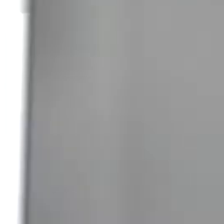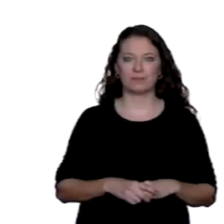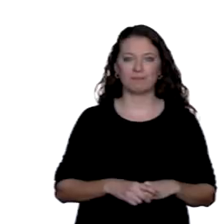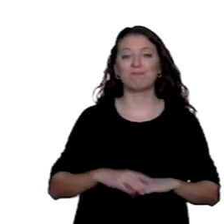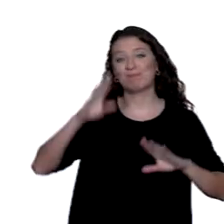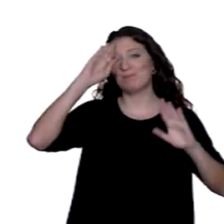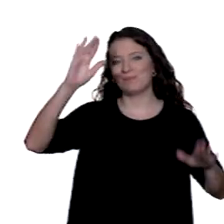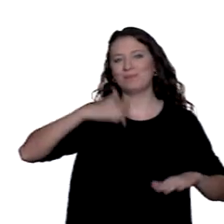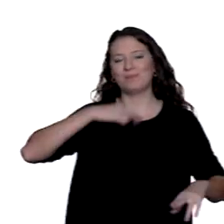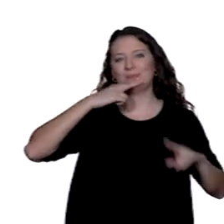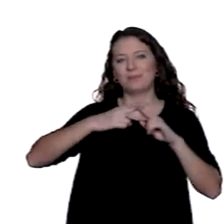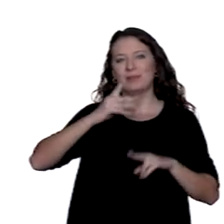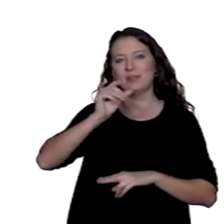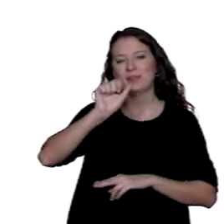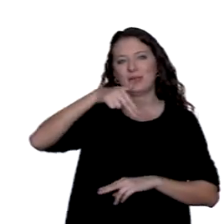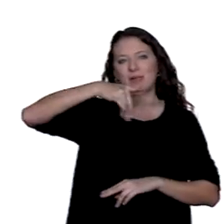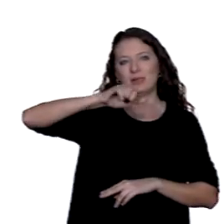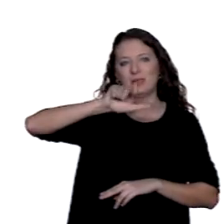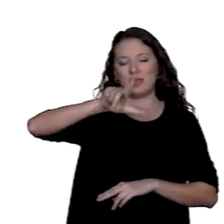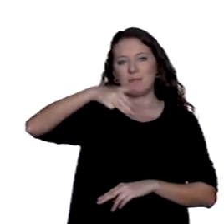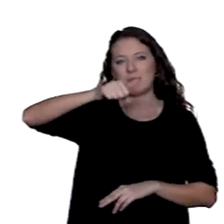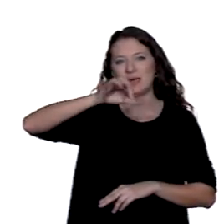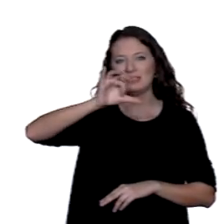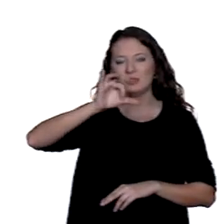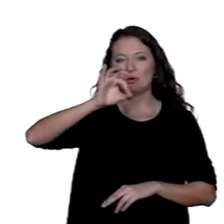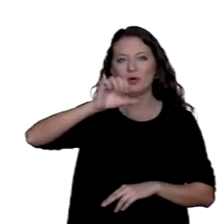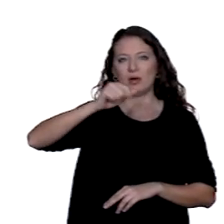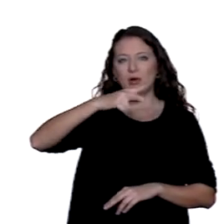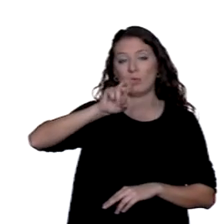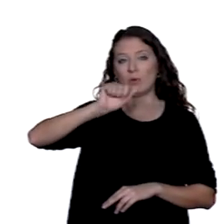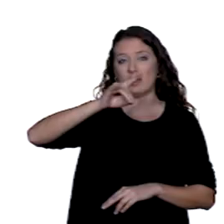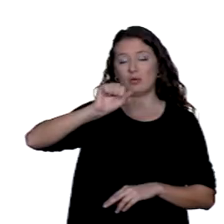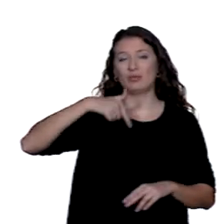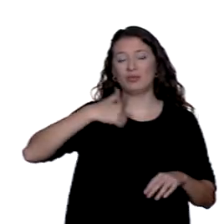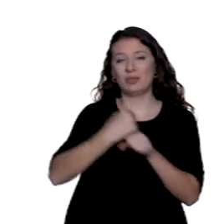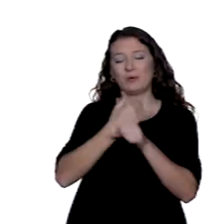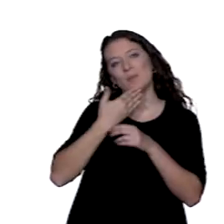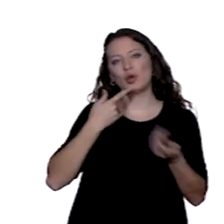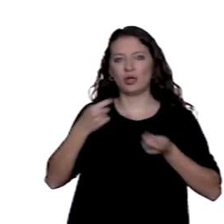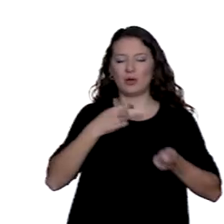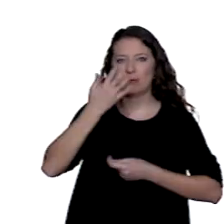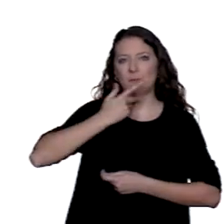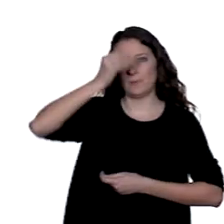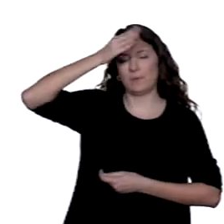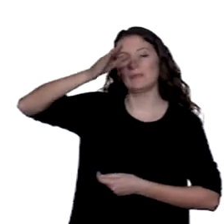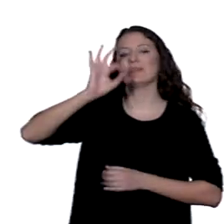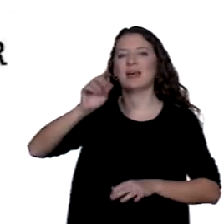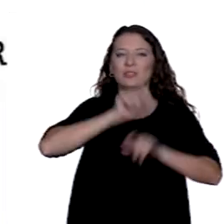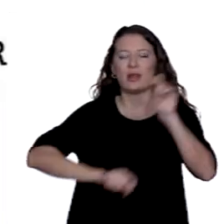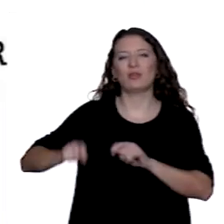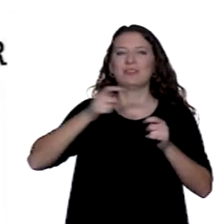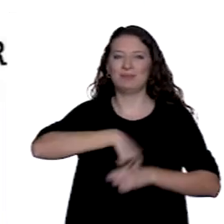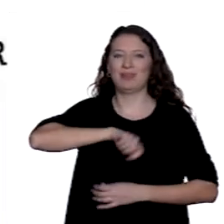Hola, mi nombre es Daniel Masoa Guada y trabajo como coordinador de conocimiento en la Asociación Española de Normalización.